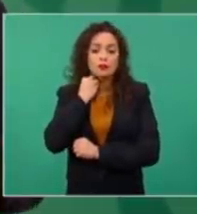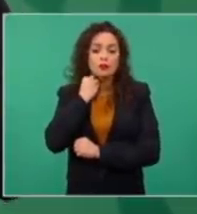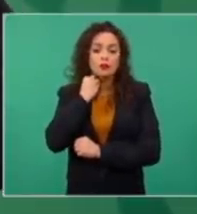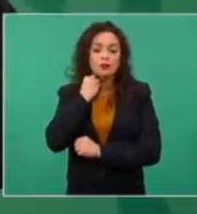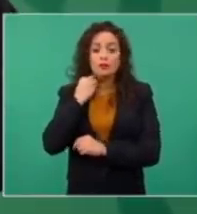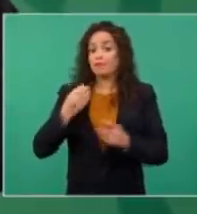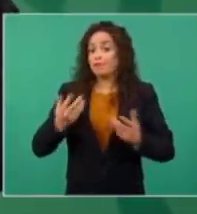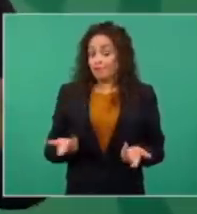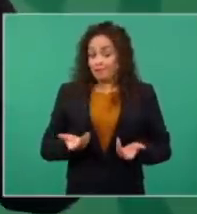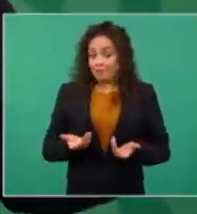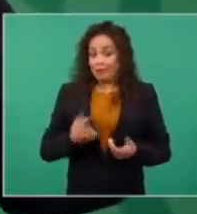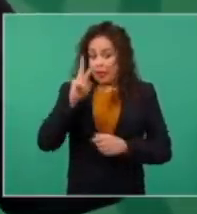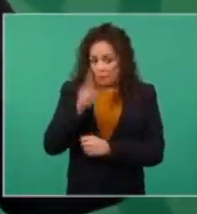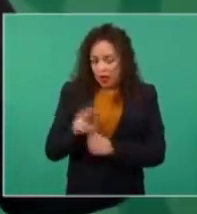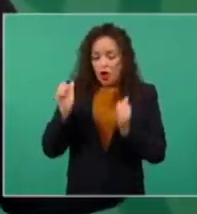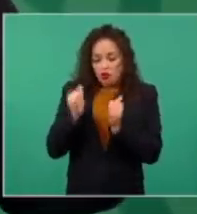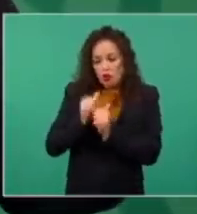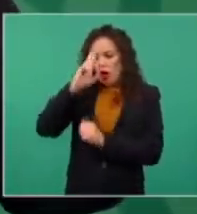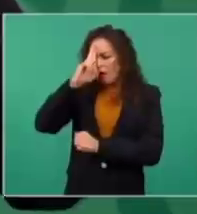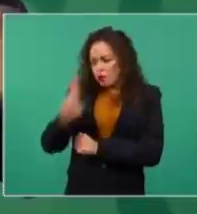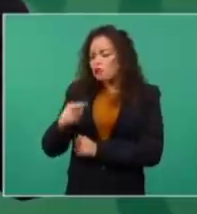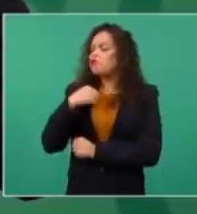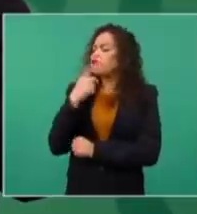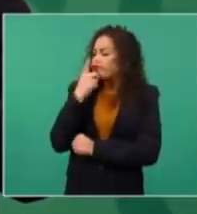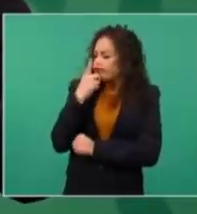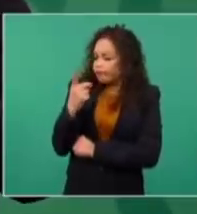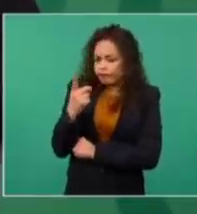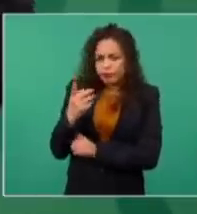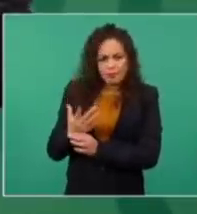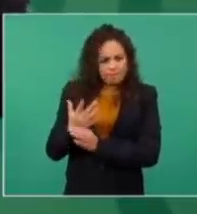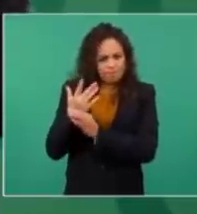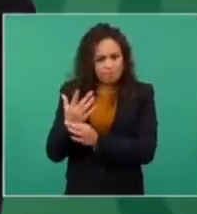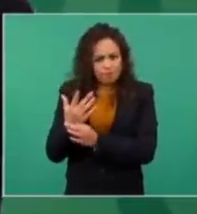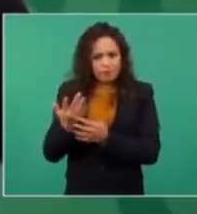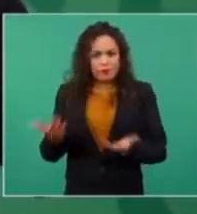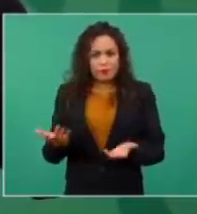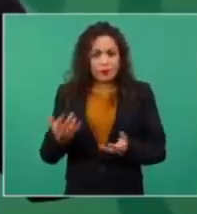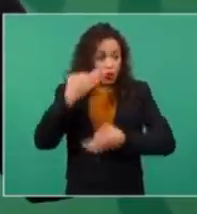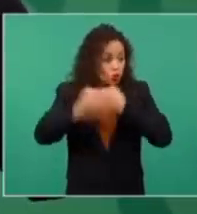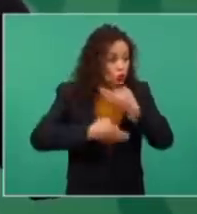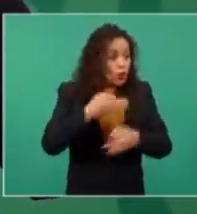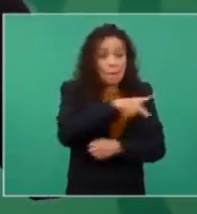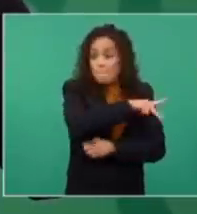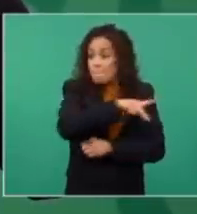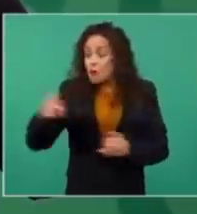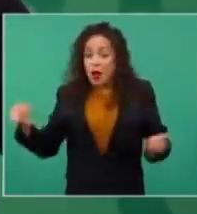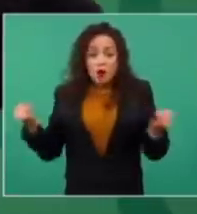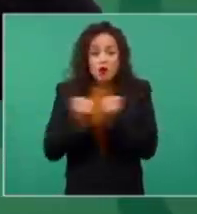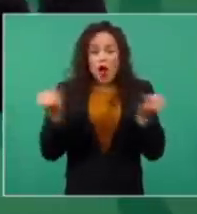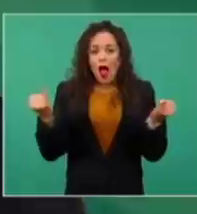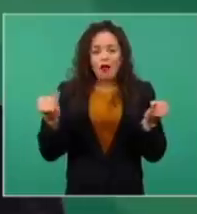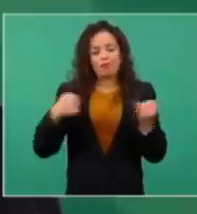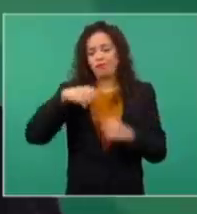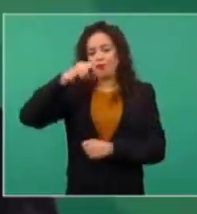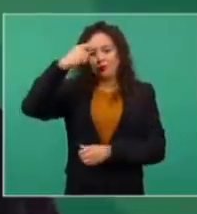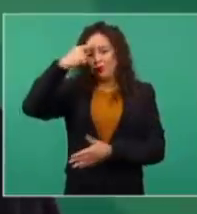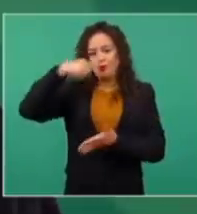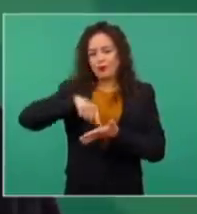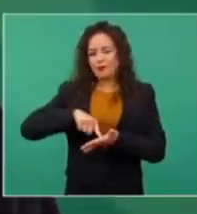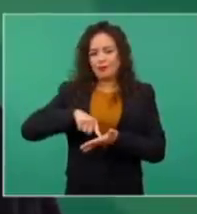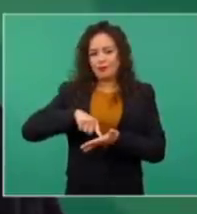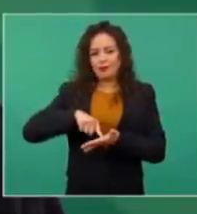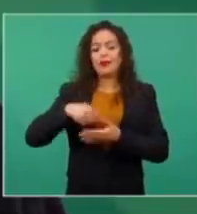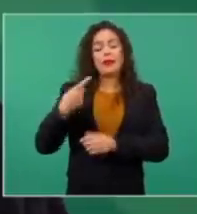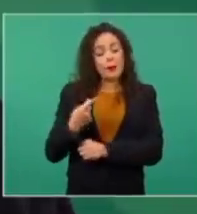O sea, lo digo con todo respeto, pues. Incluso no creo que todos sean iguales, pero como corporaciones